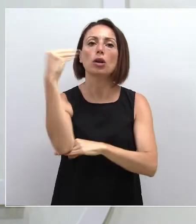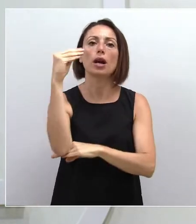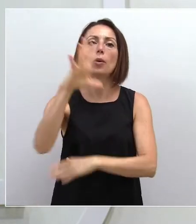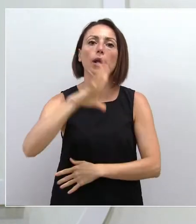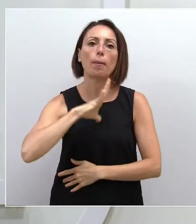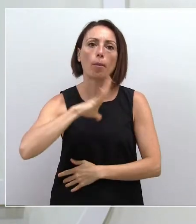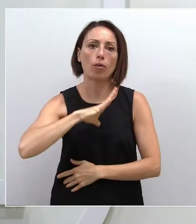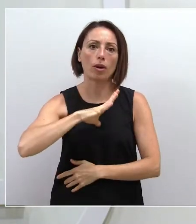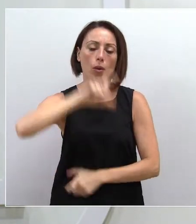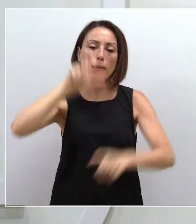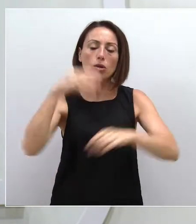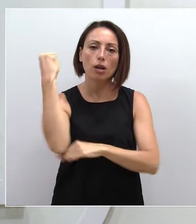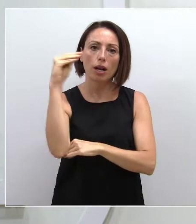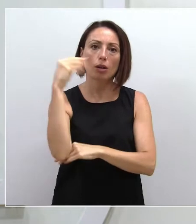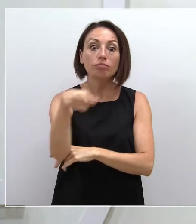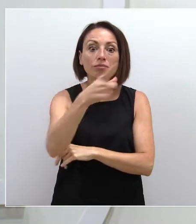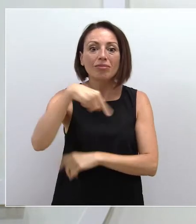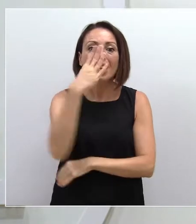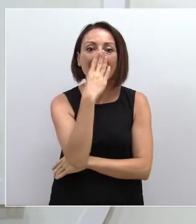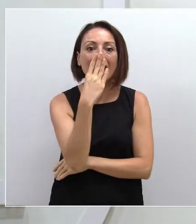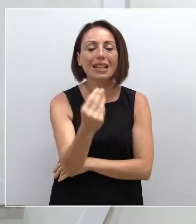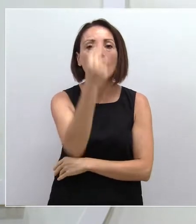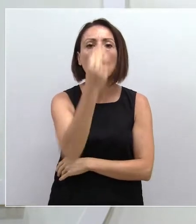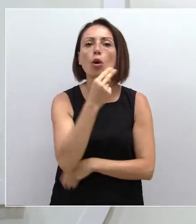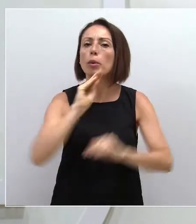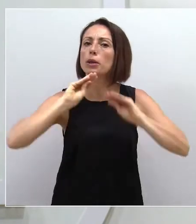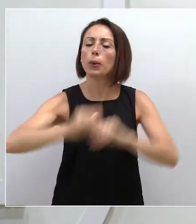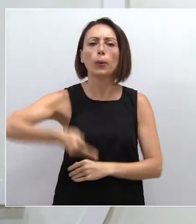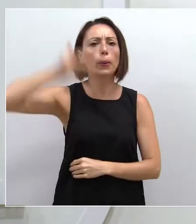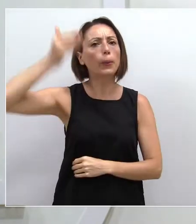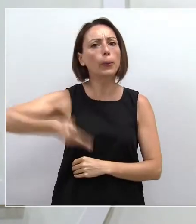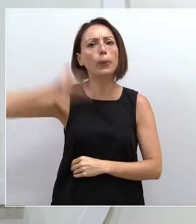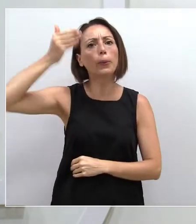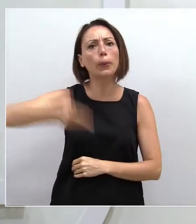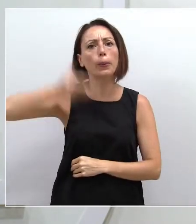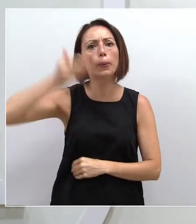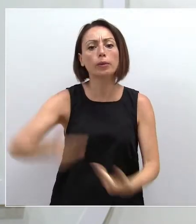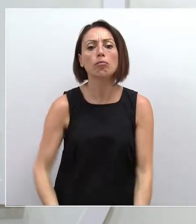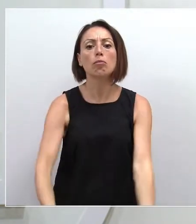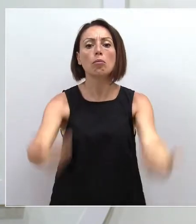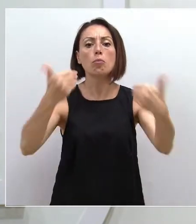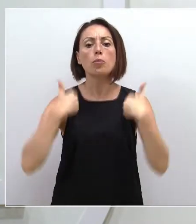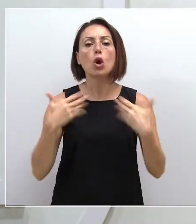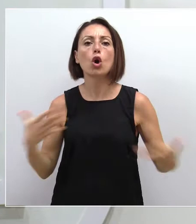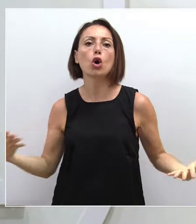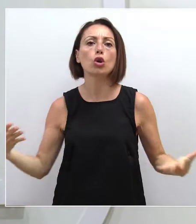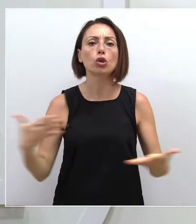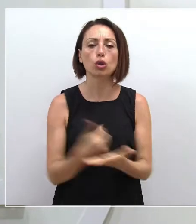el de nuestros jóvenes, para que entiendan que su compromiso es imprescindible. Es responsabilidad de todos